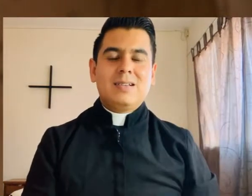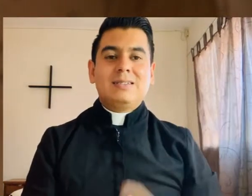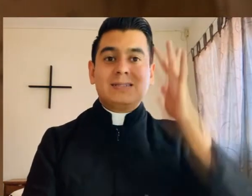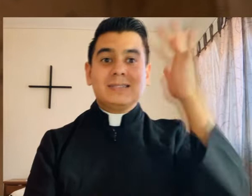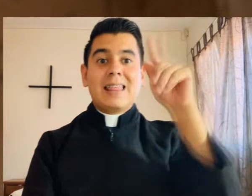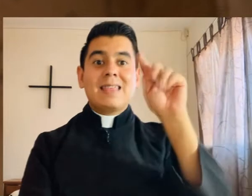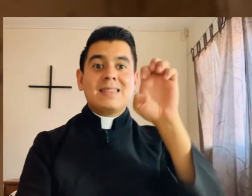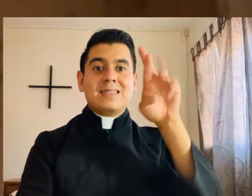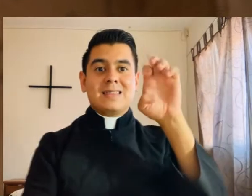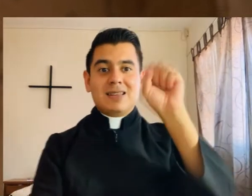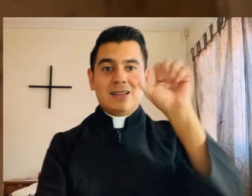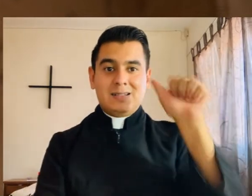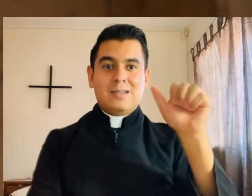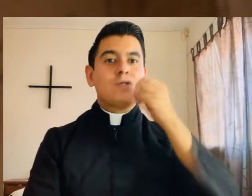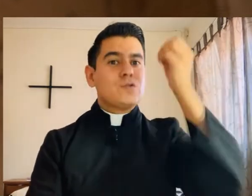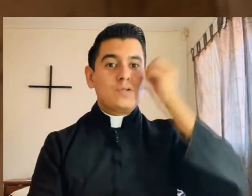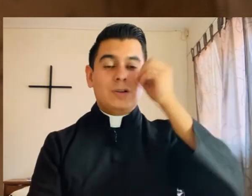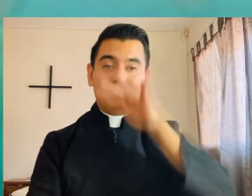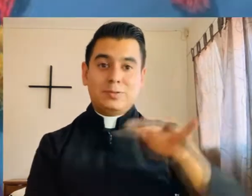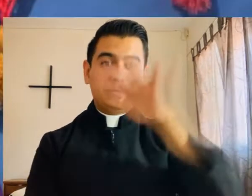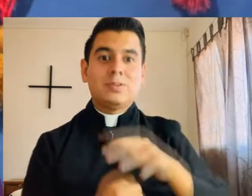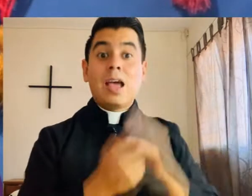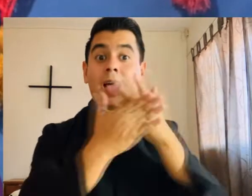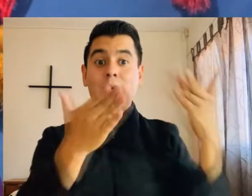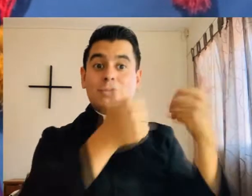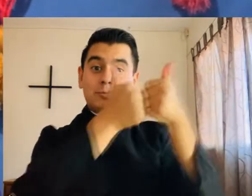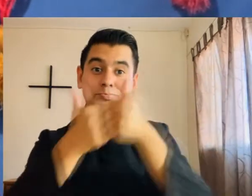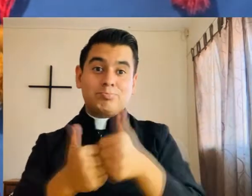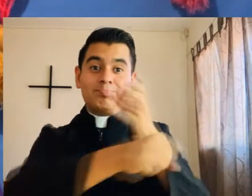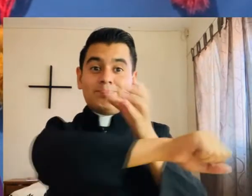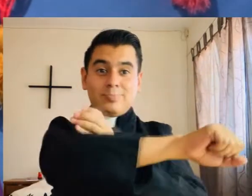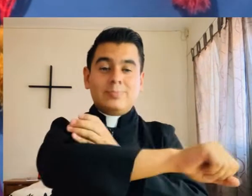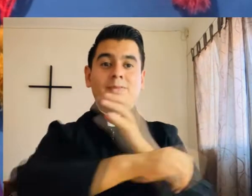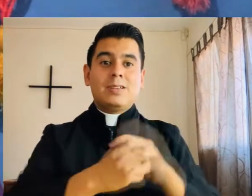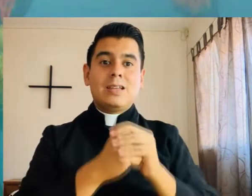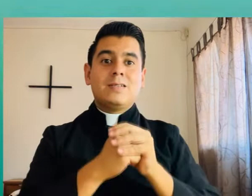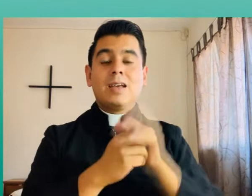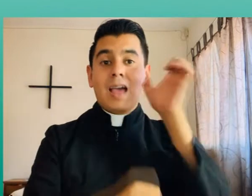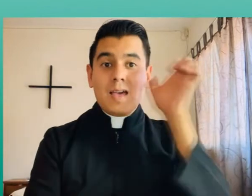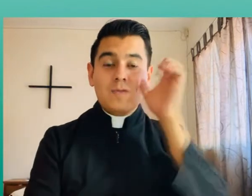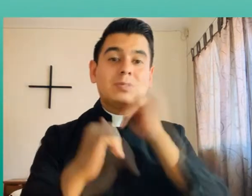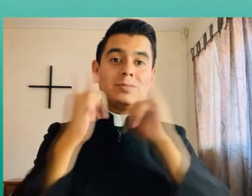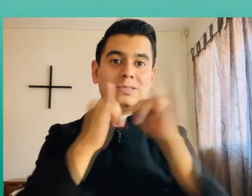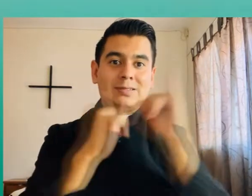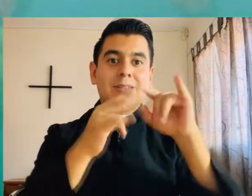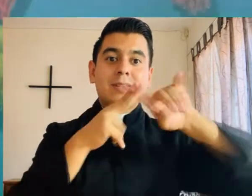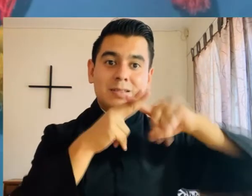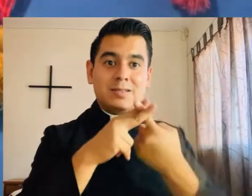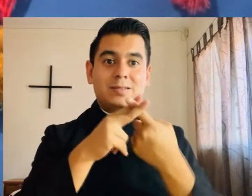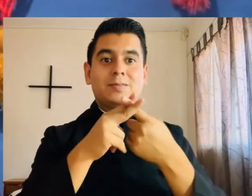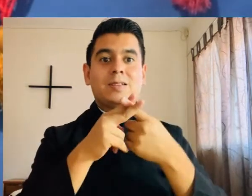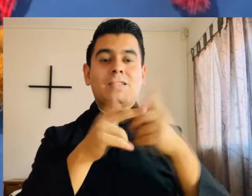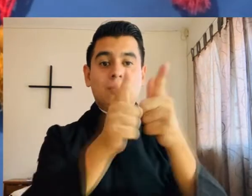Santa Teresita del Niño Jesús ruega por nosotros. En esta ocasión nos acompaña el seminarista Ed, quien es intérprete y